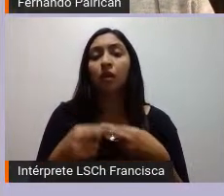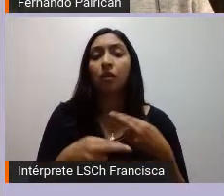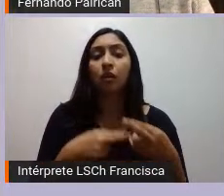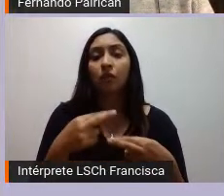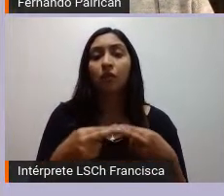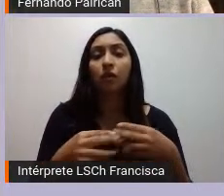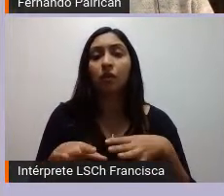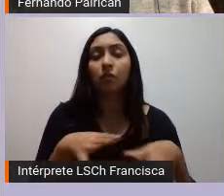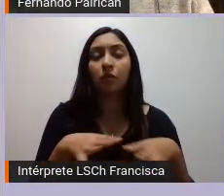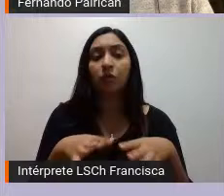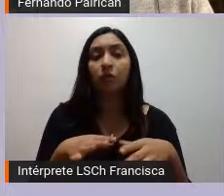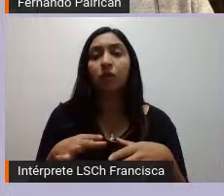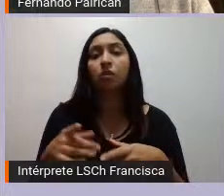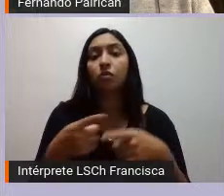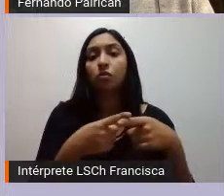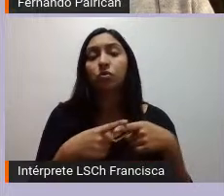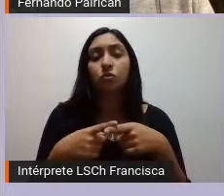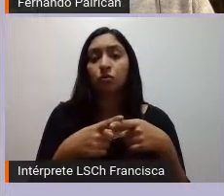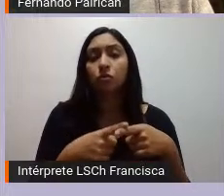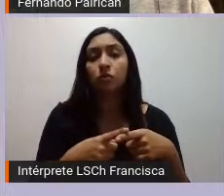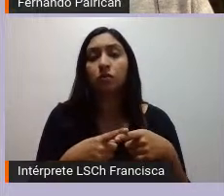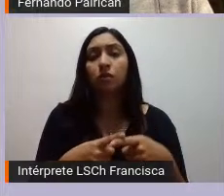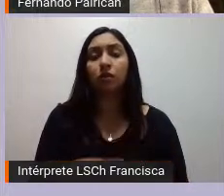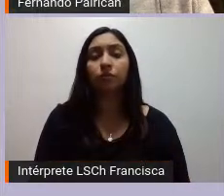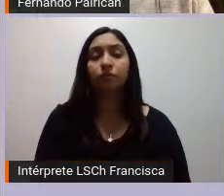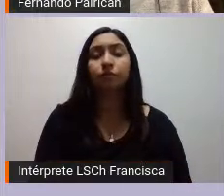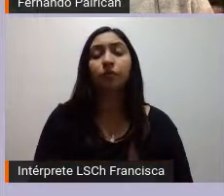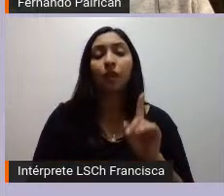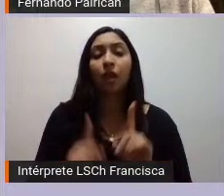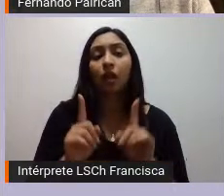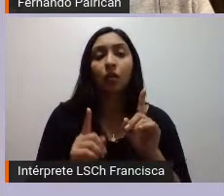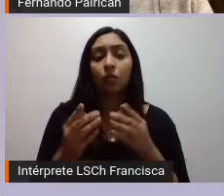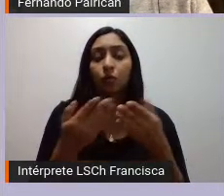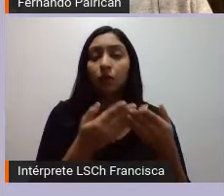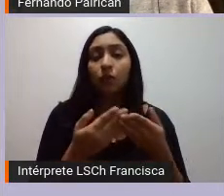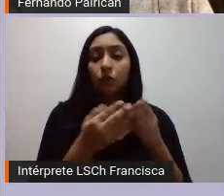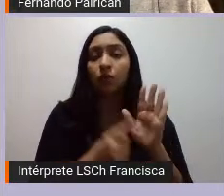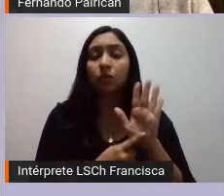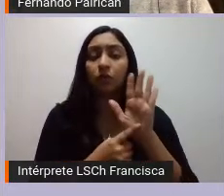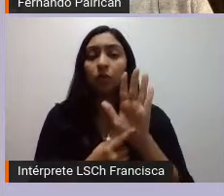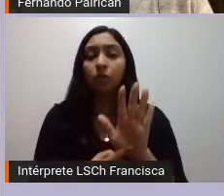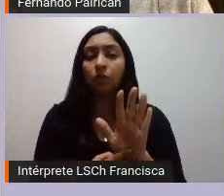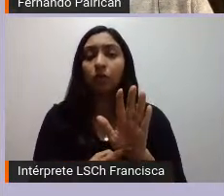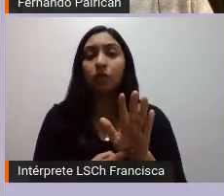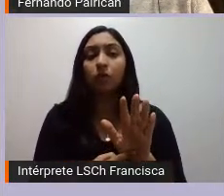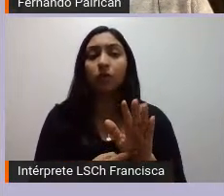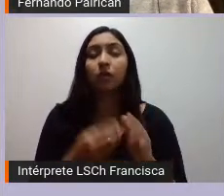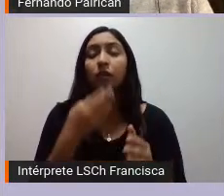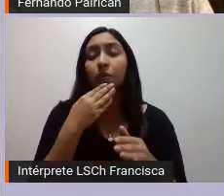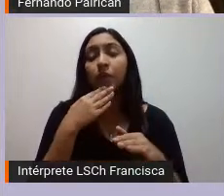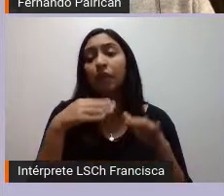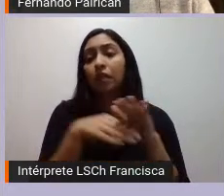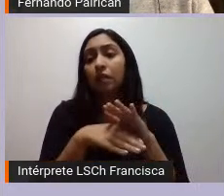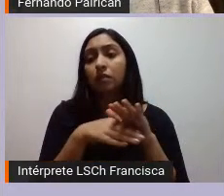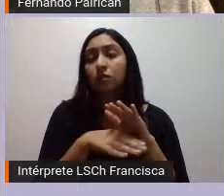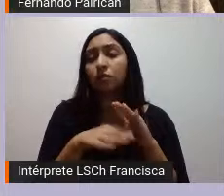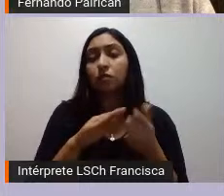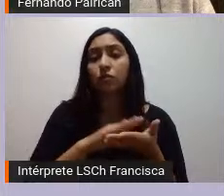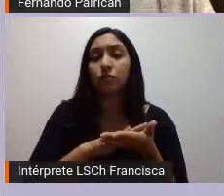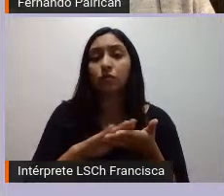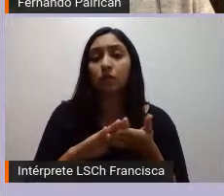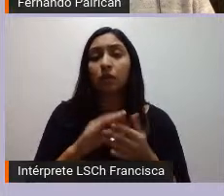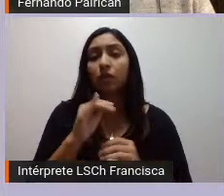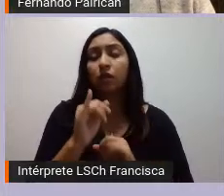a disputar los escaños reservados algunos estudios que se los dejo ahí pueden acceder gratuitamente por internet